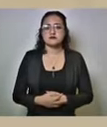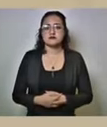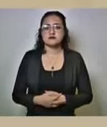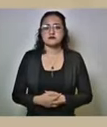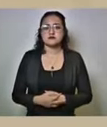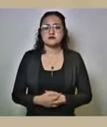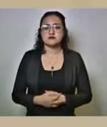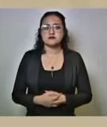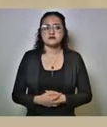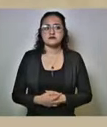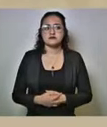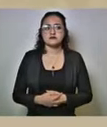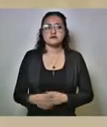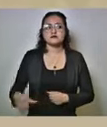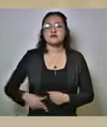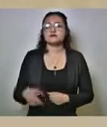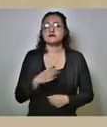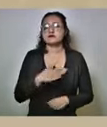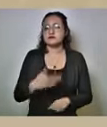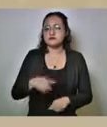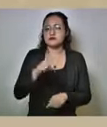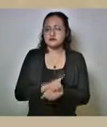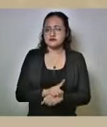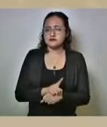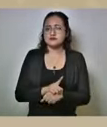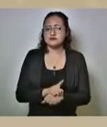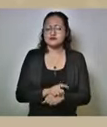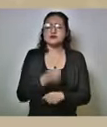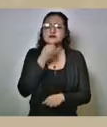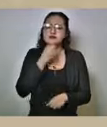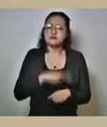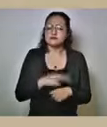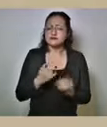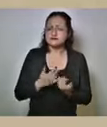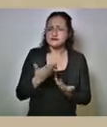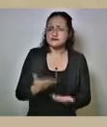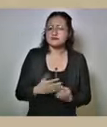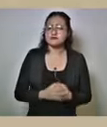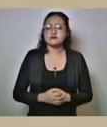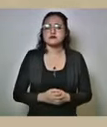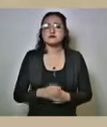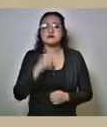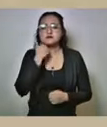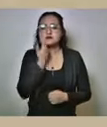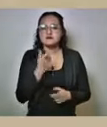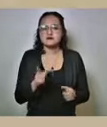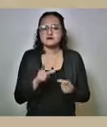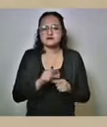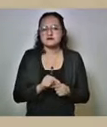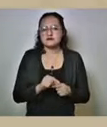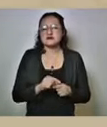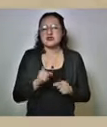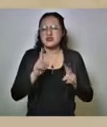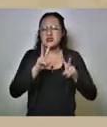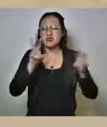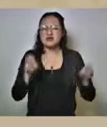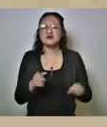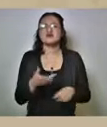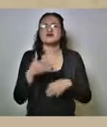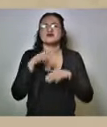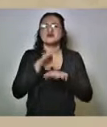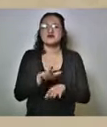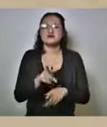¿Qué tal gobernador secretario muy buenos días yo quisiera hacer nada más quisiera que me aclarara un tema sobre